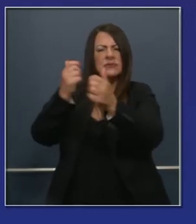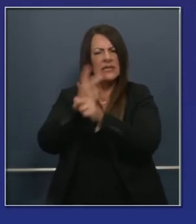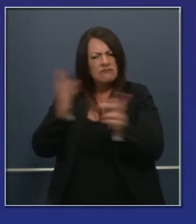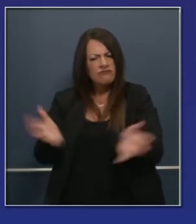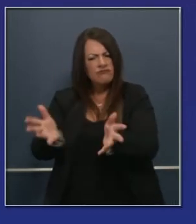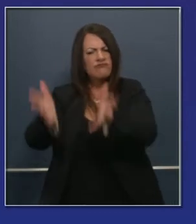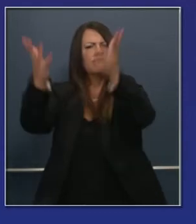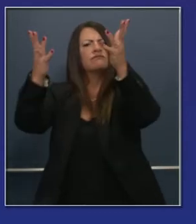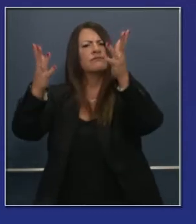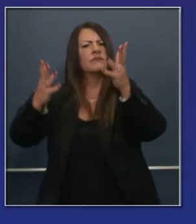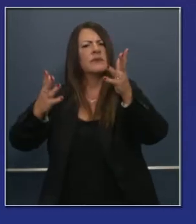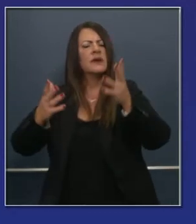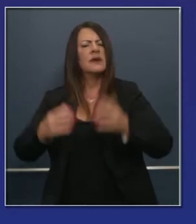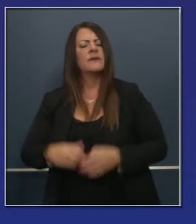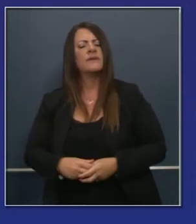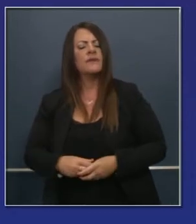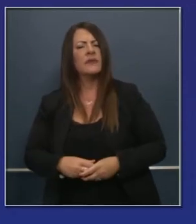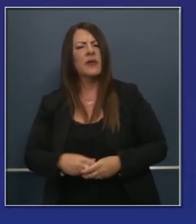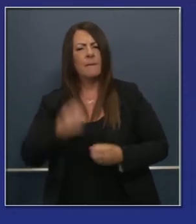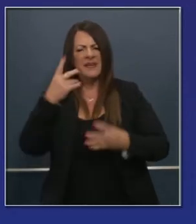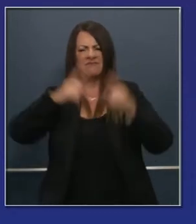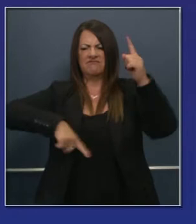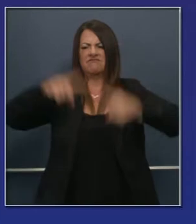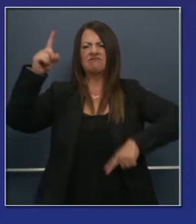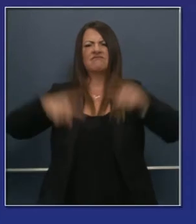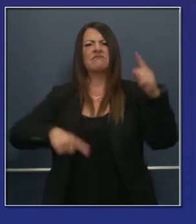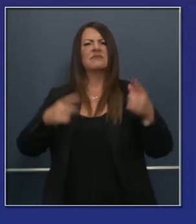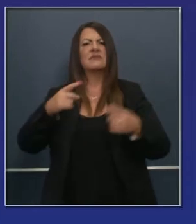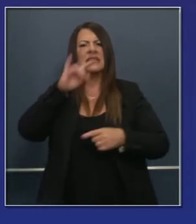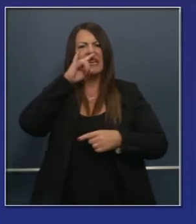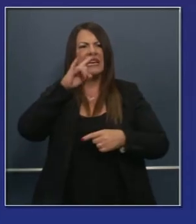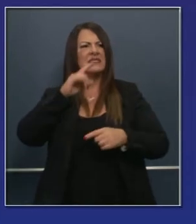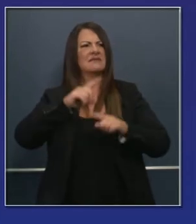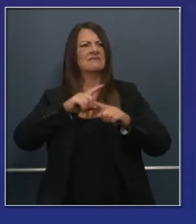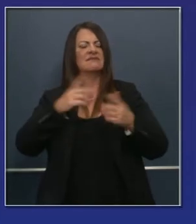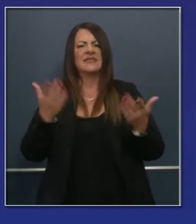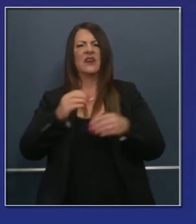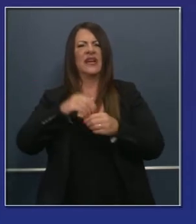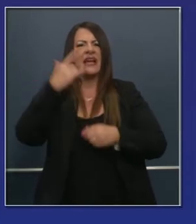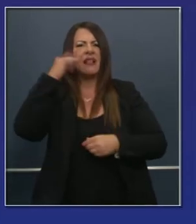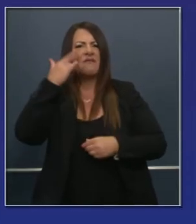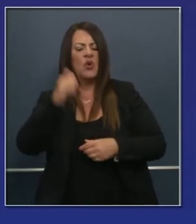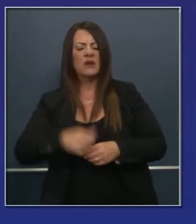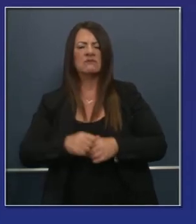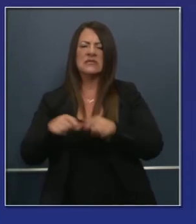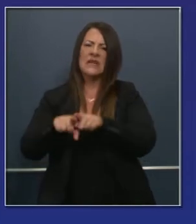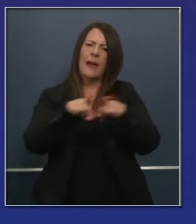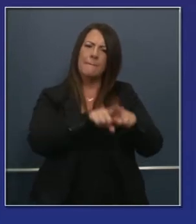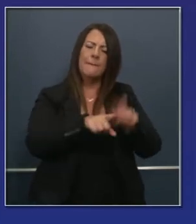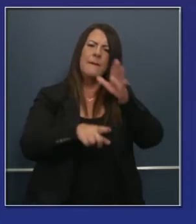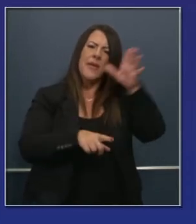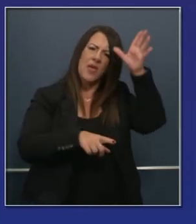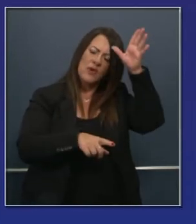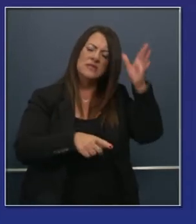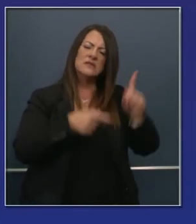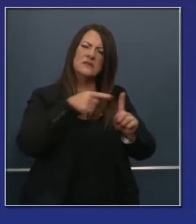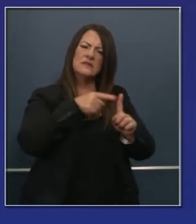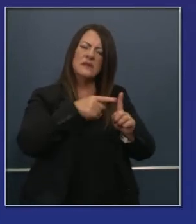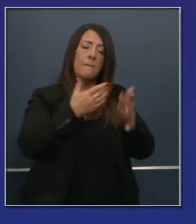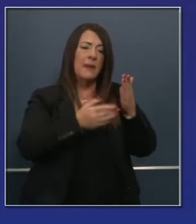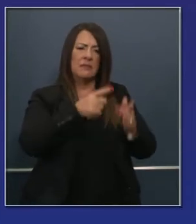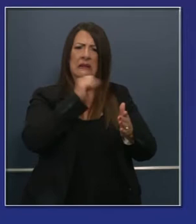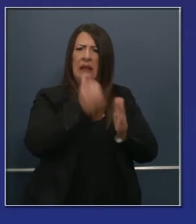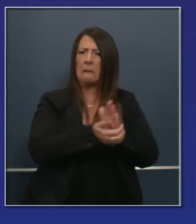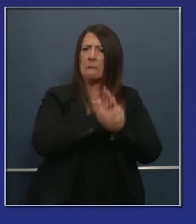mire por una hora y ya. Queremos entender que hay diversidad y que los padres también tienen diversidad y todos tienen necesidades muy